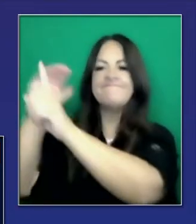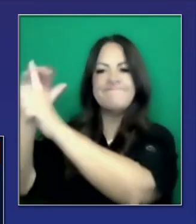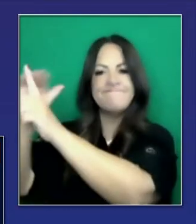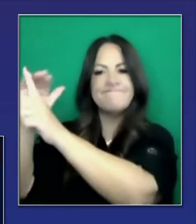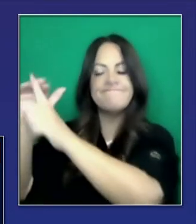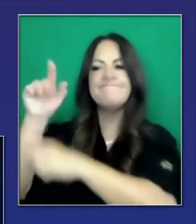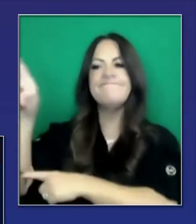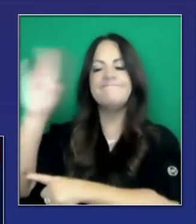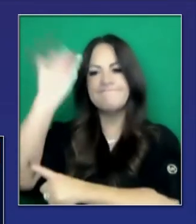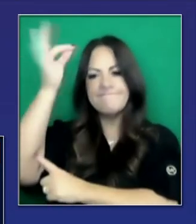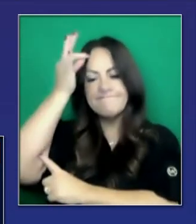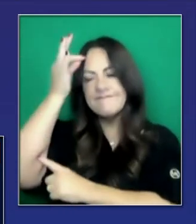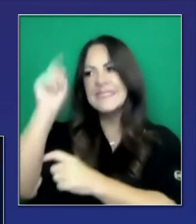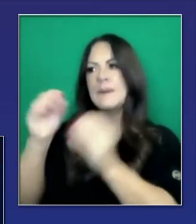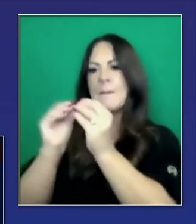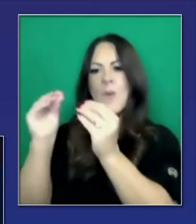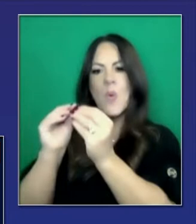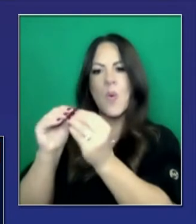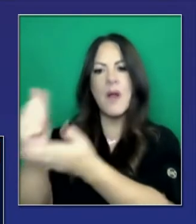federal.